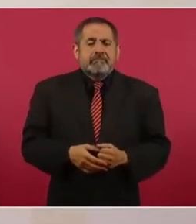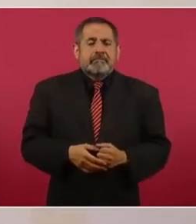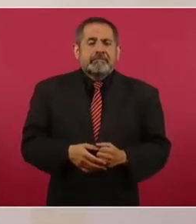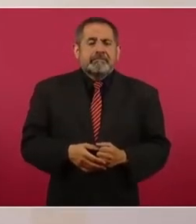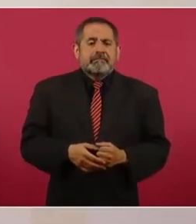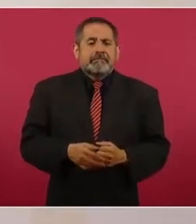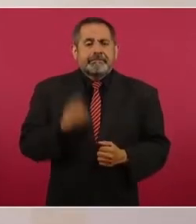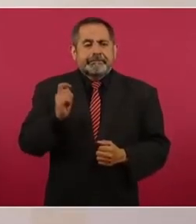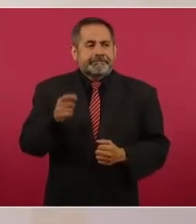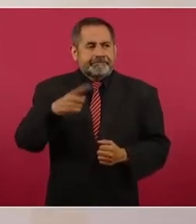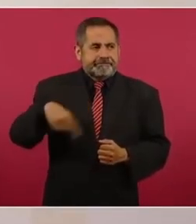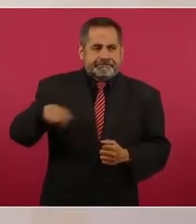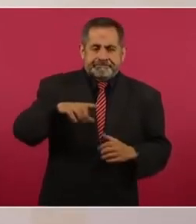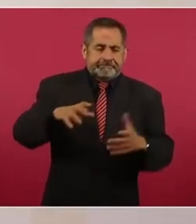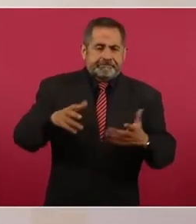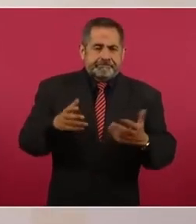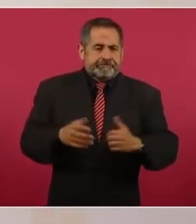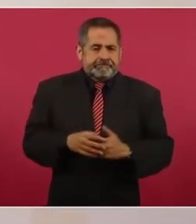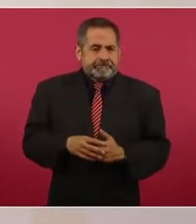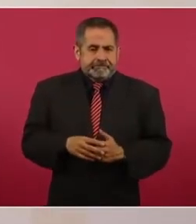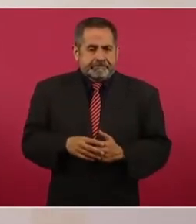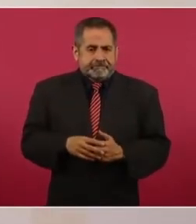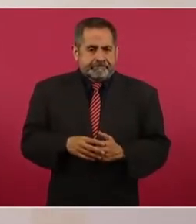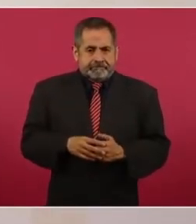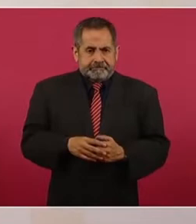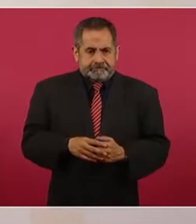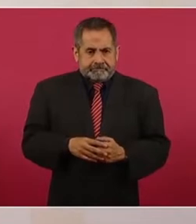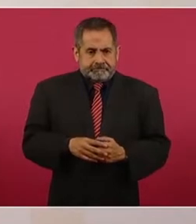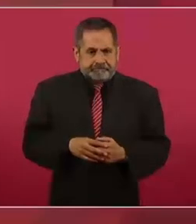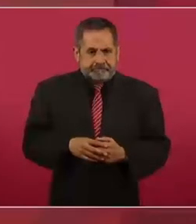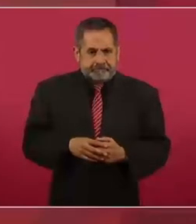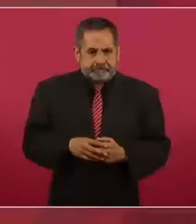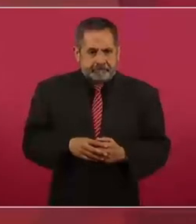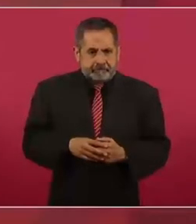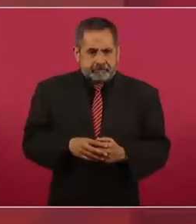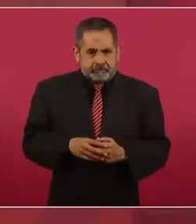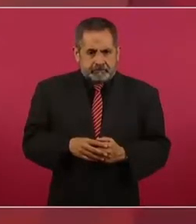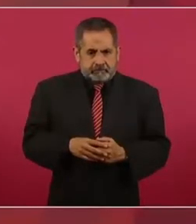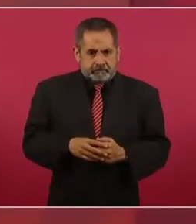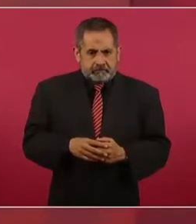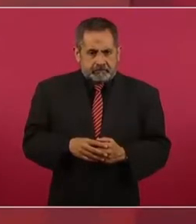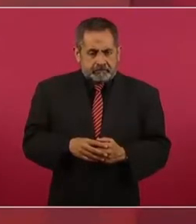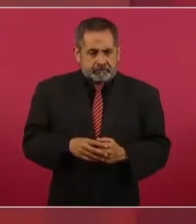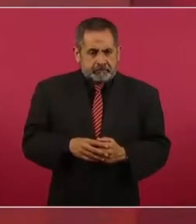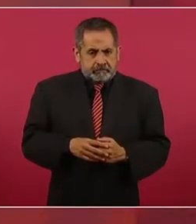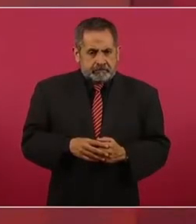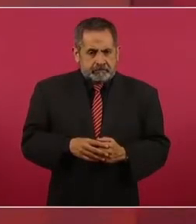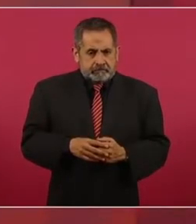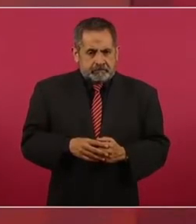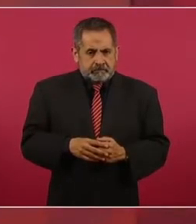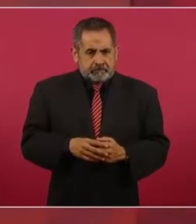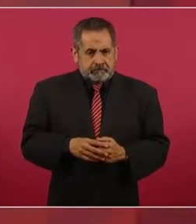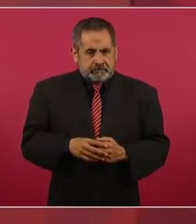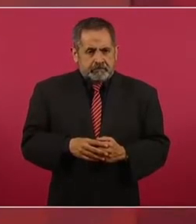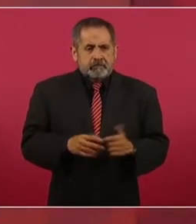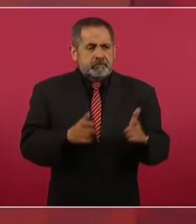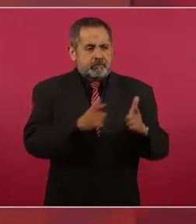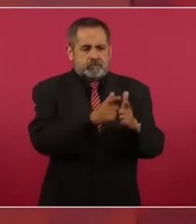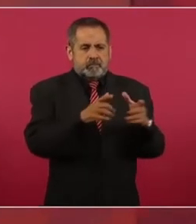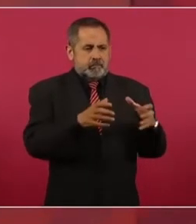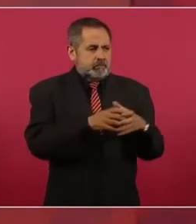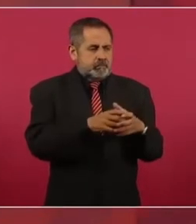una corporación financiera